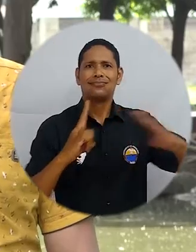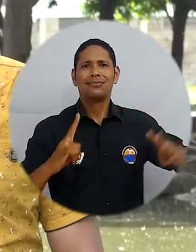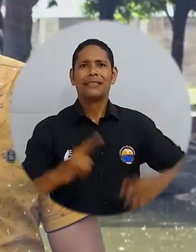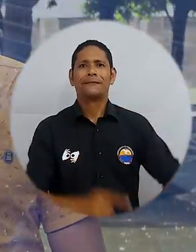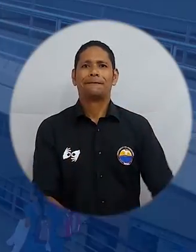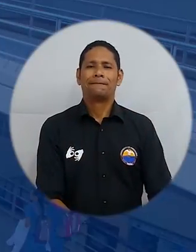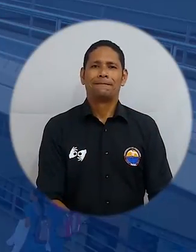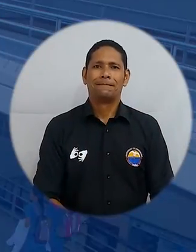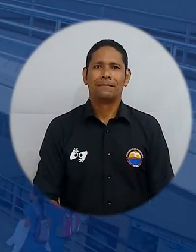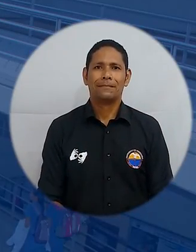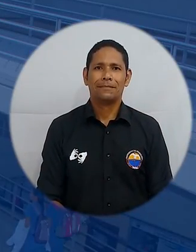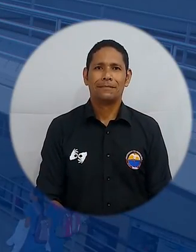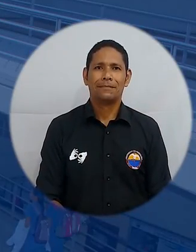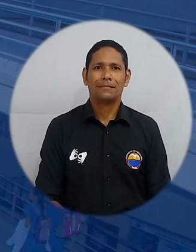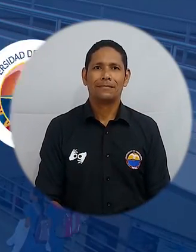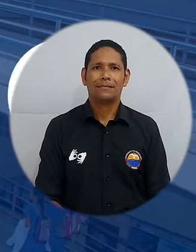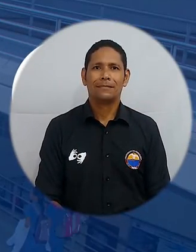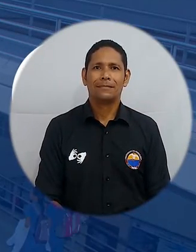Unimagdalena.